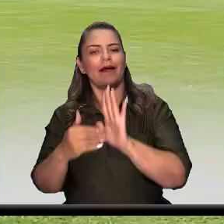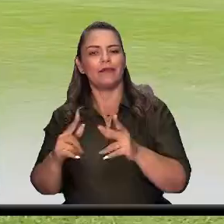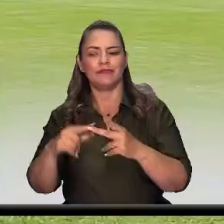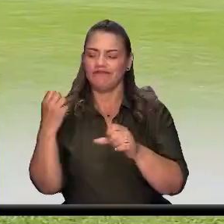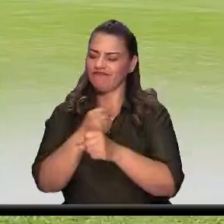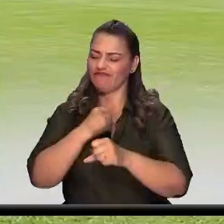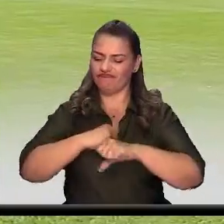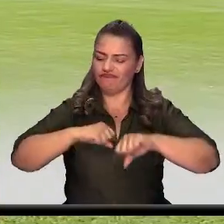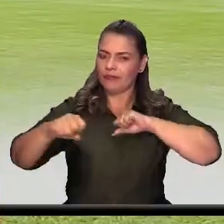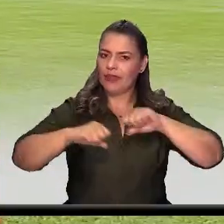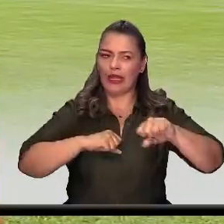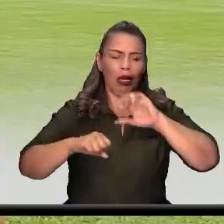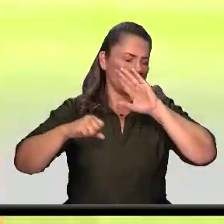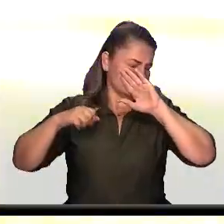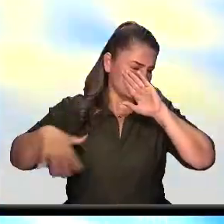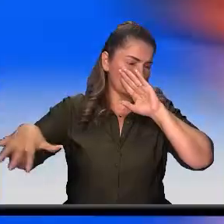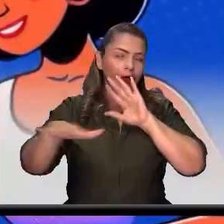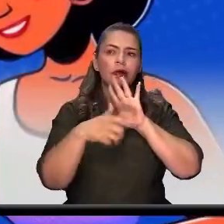y cultura ciudadana.